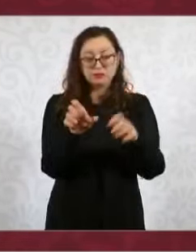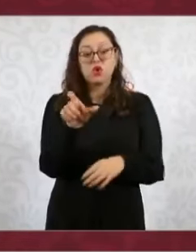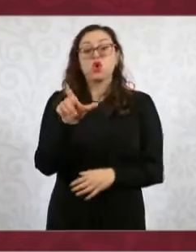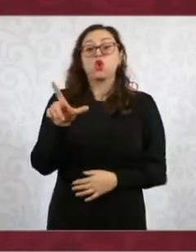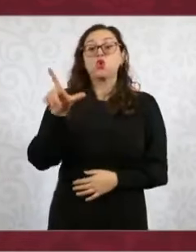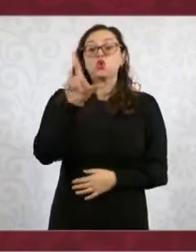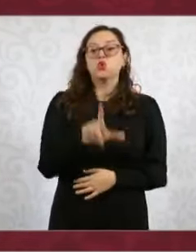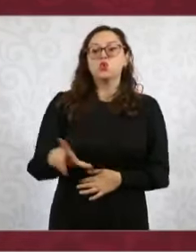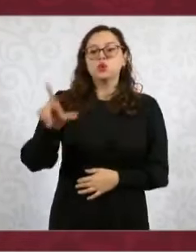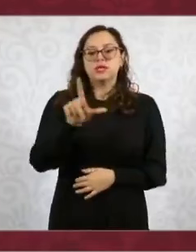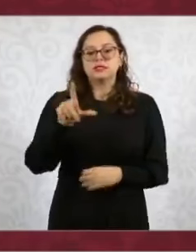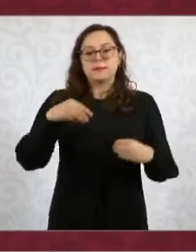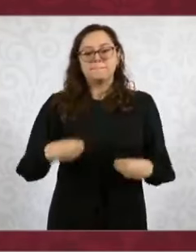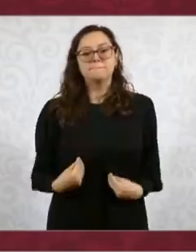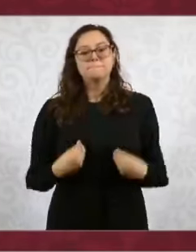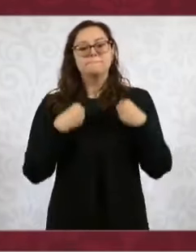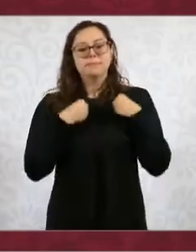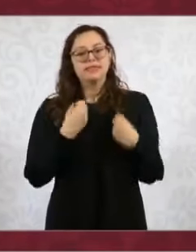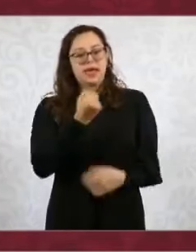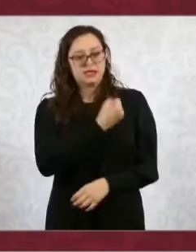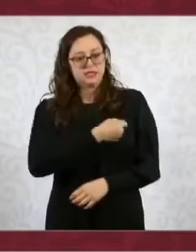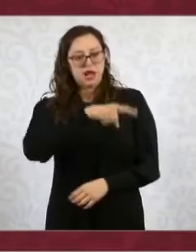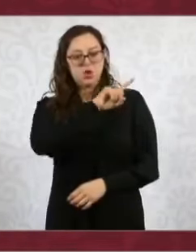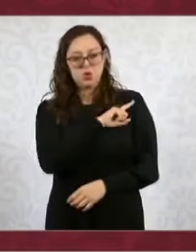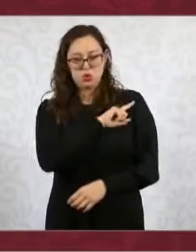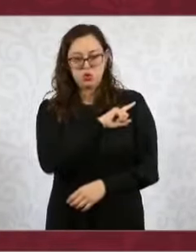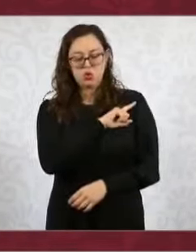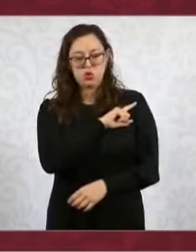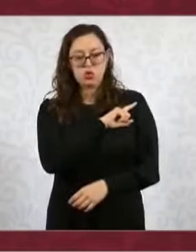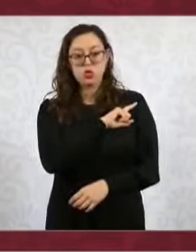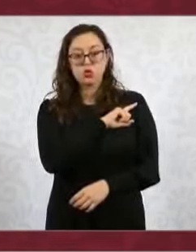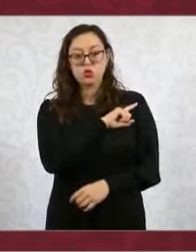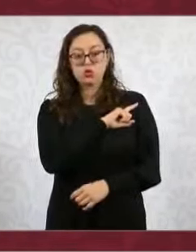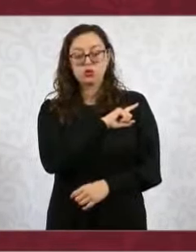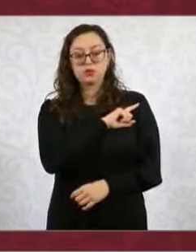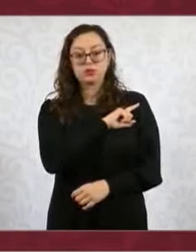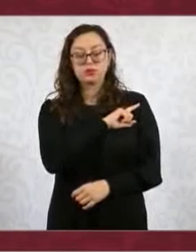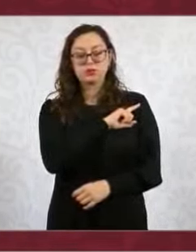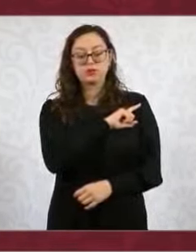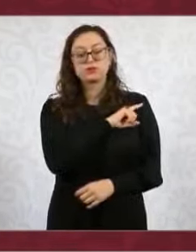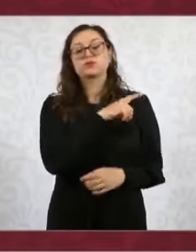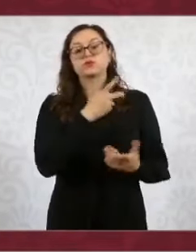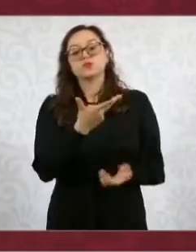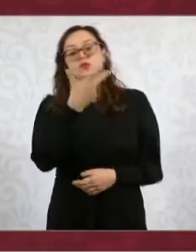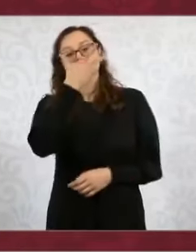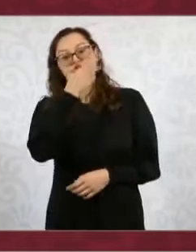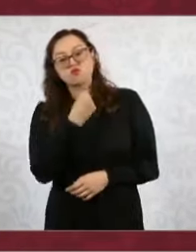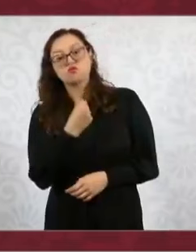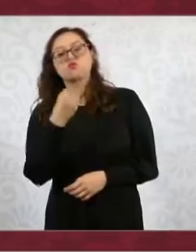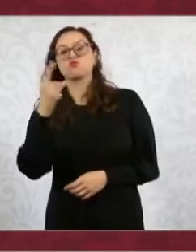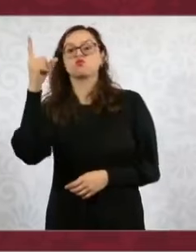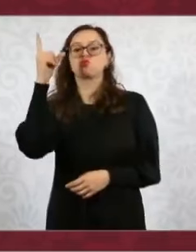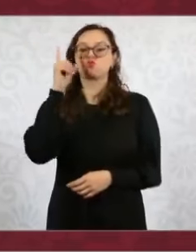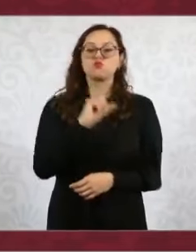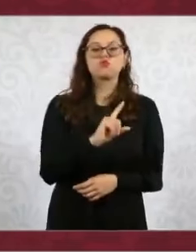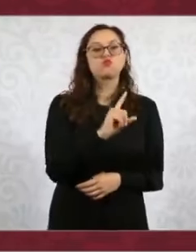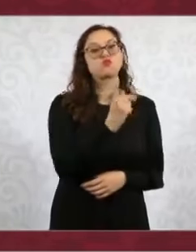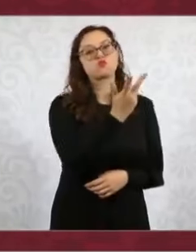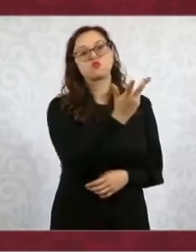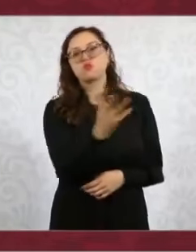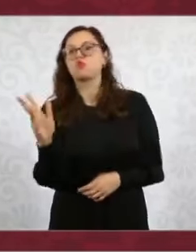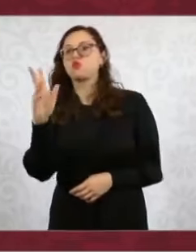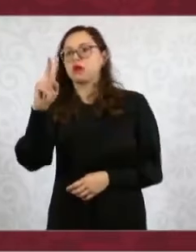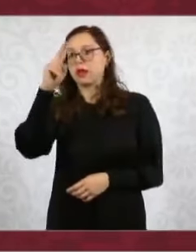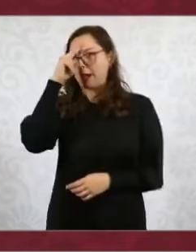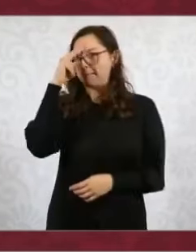Es muy importante que las y los mexicanos sepamos